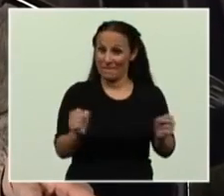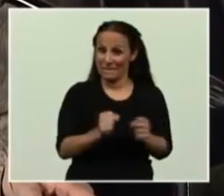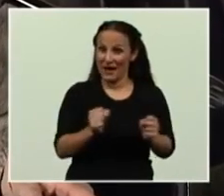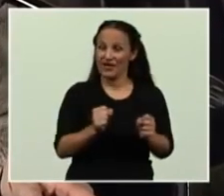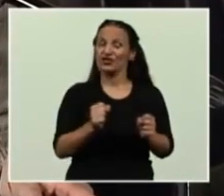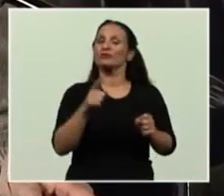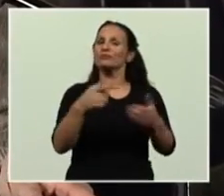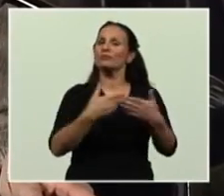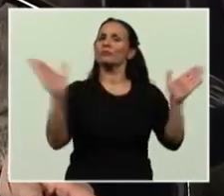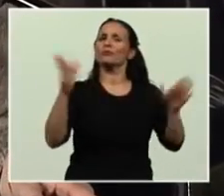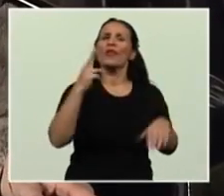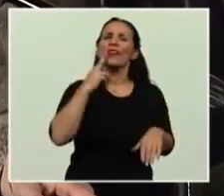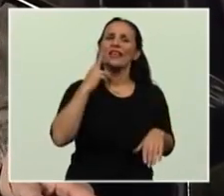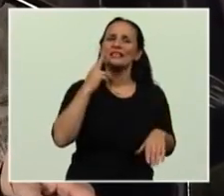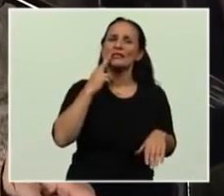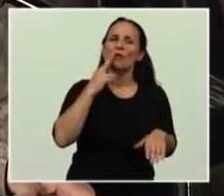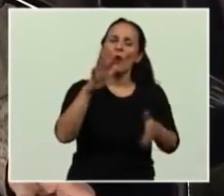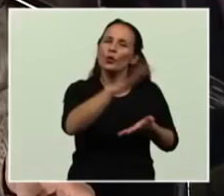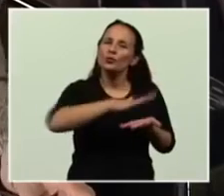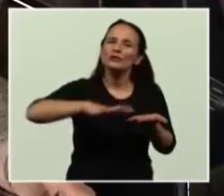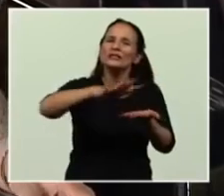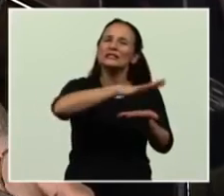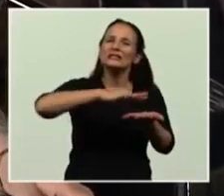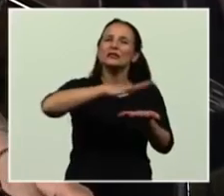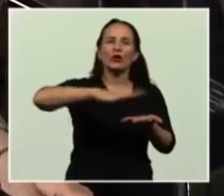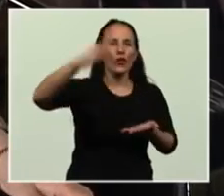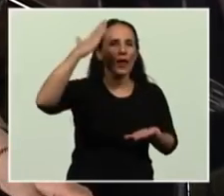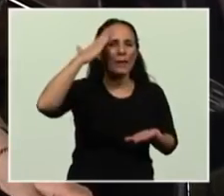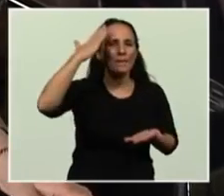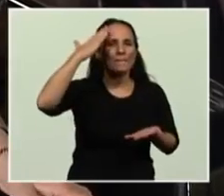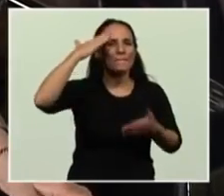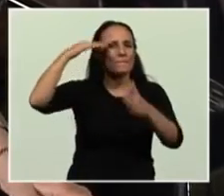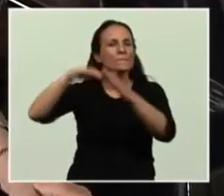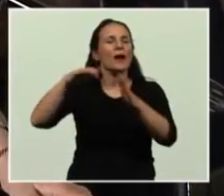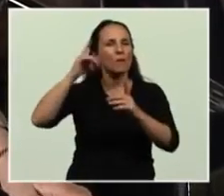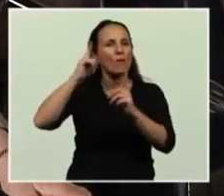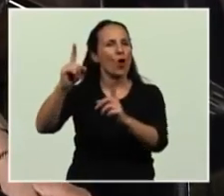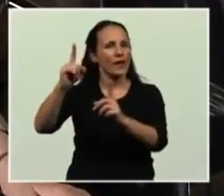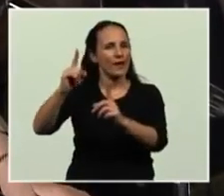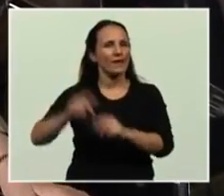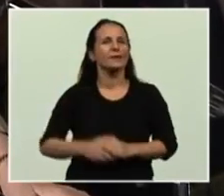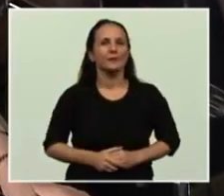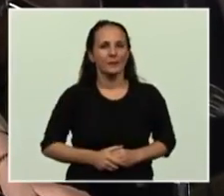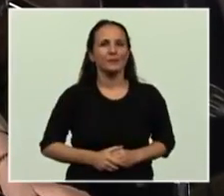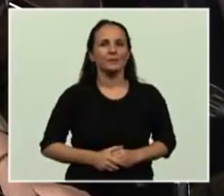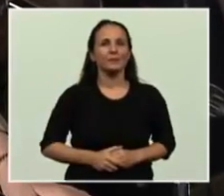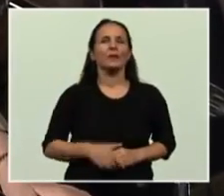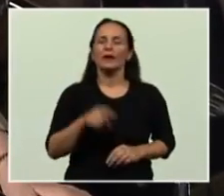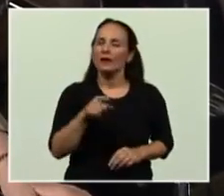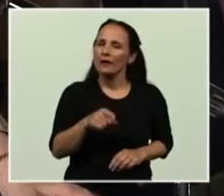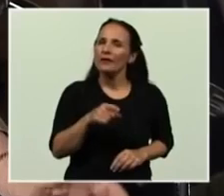el día 19 un sitio de la memoria, el sitio de la memoria en uno de los que fue